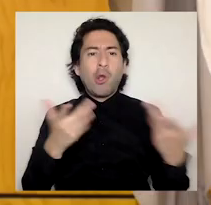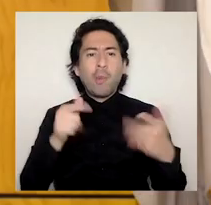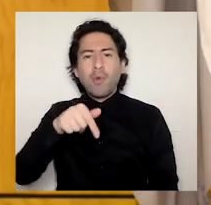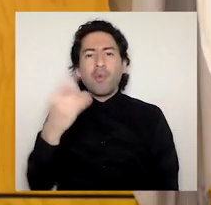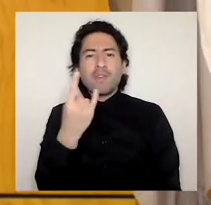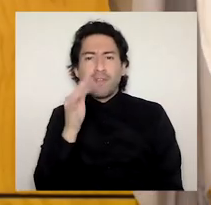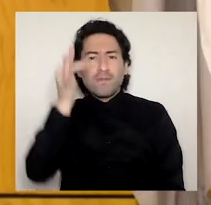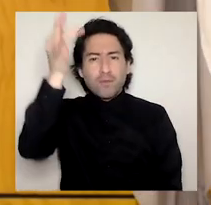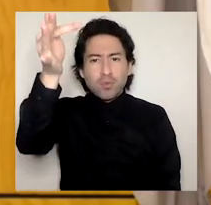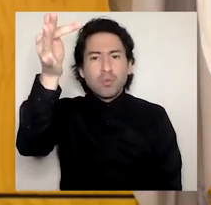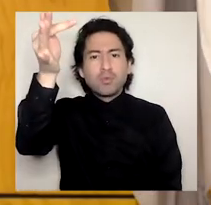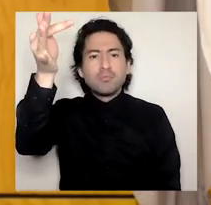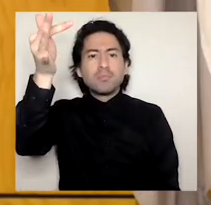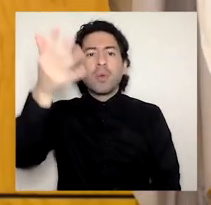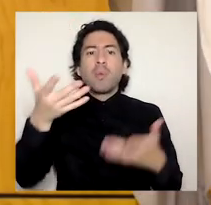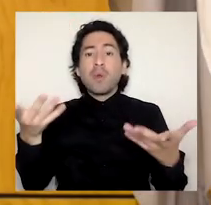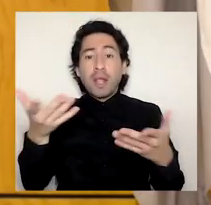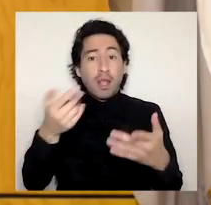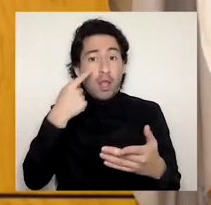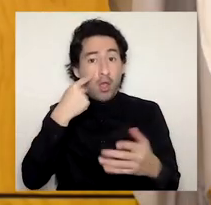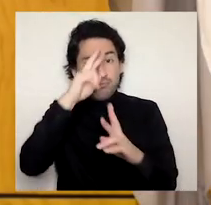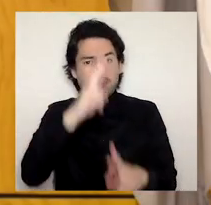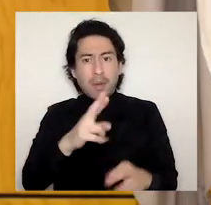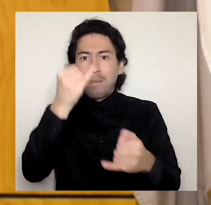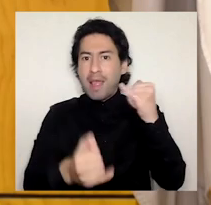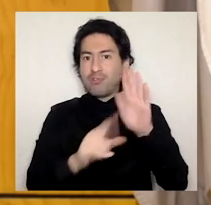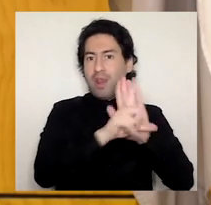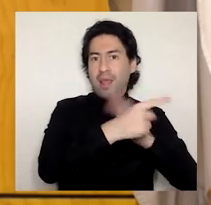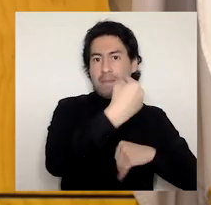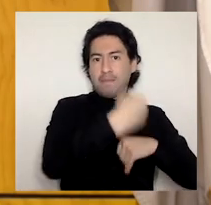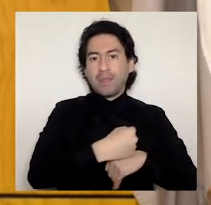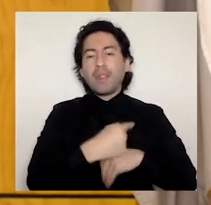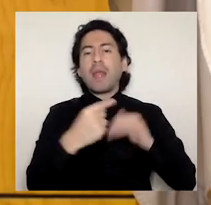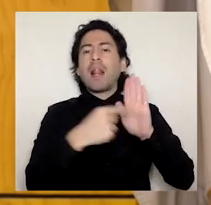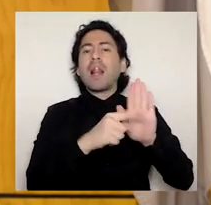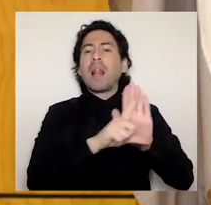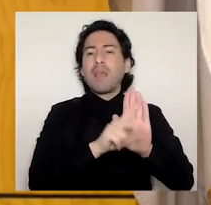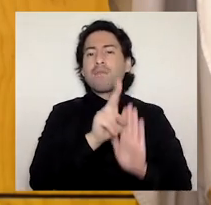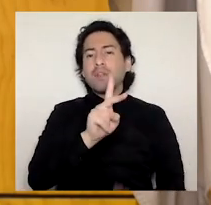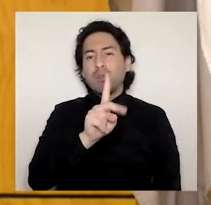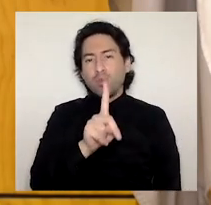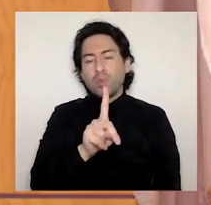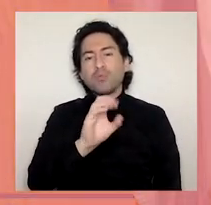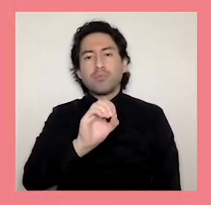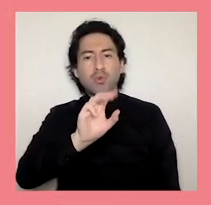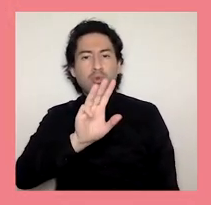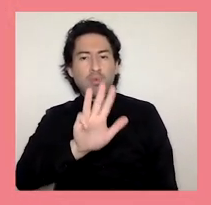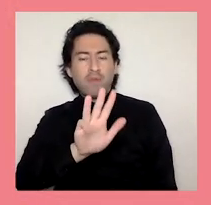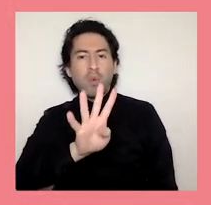pronto implicará la celebración del plebiscito que sancione el proyecto de reforma de los estatutos.